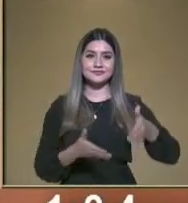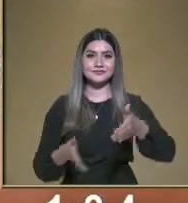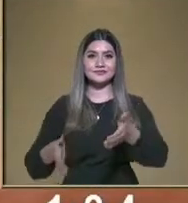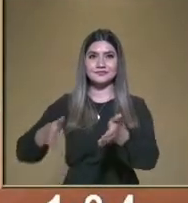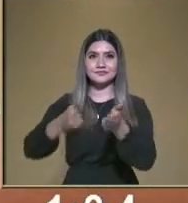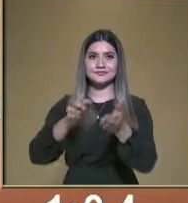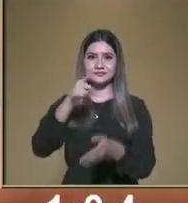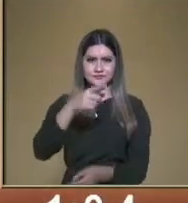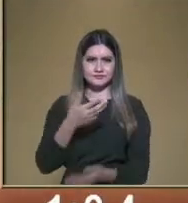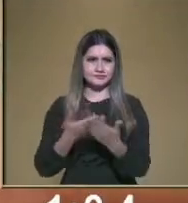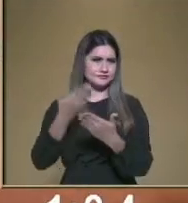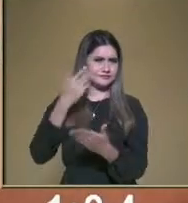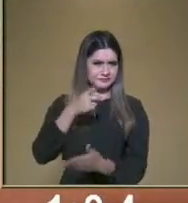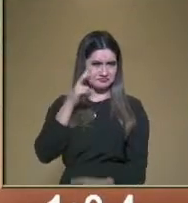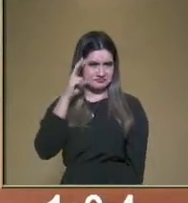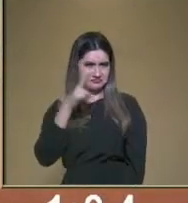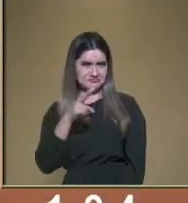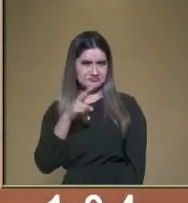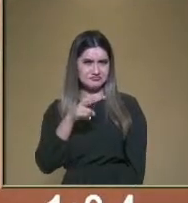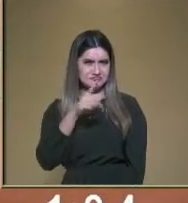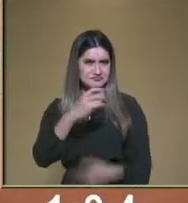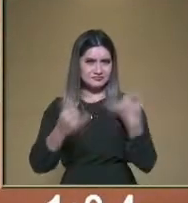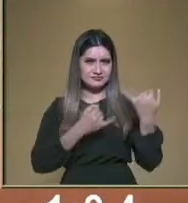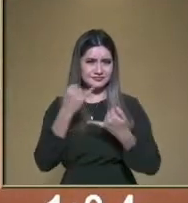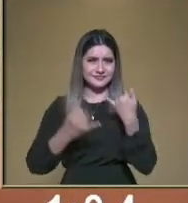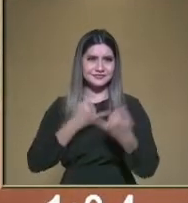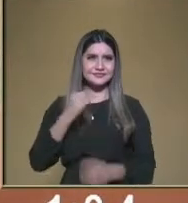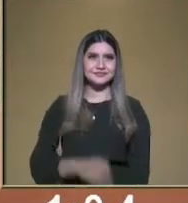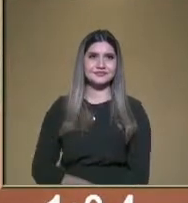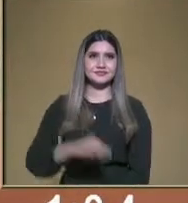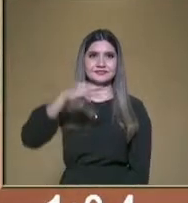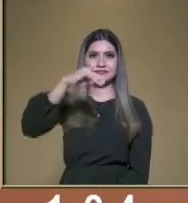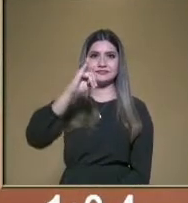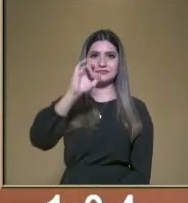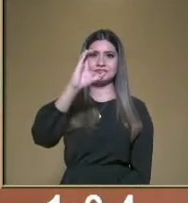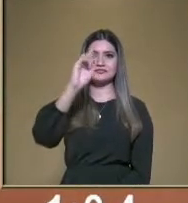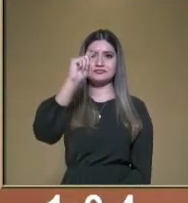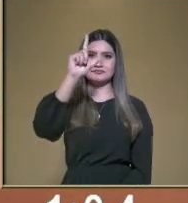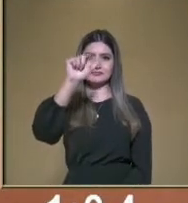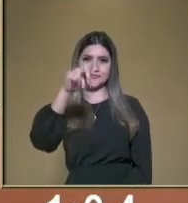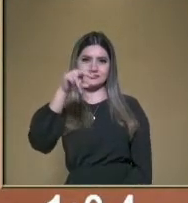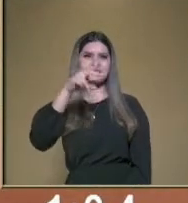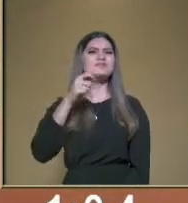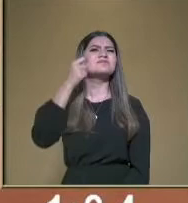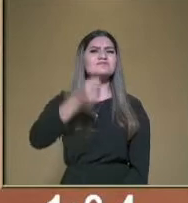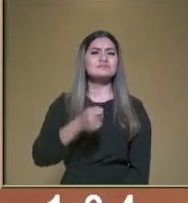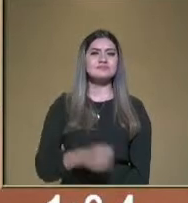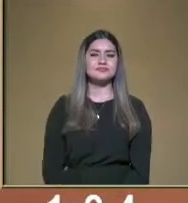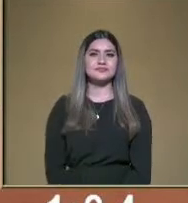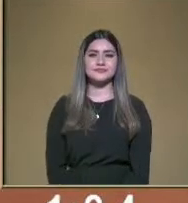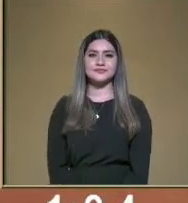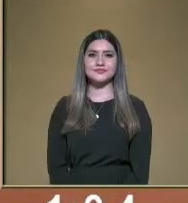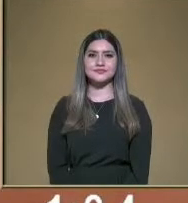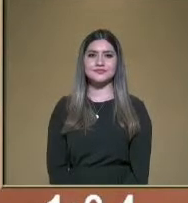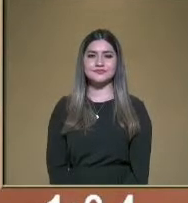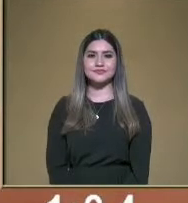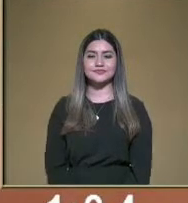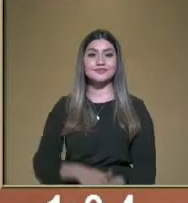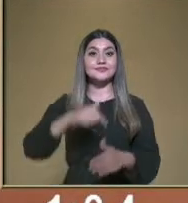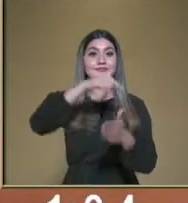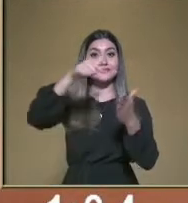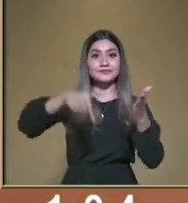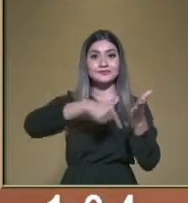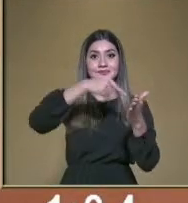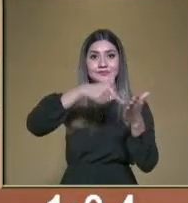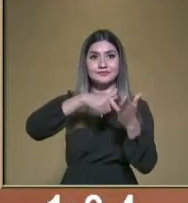escuchado esta palabra, Camino al Mictlán, o la palabra Mictlán? Bueno, esto significa lugar de